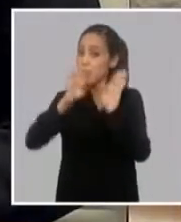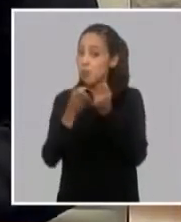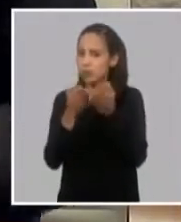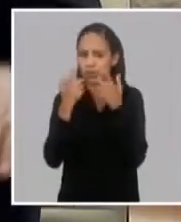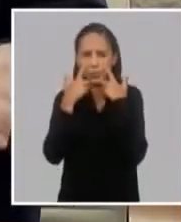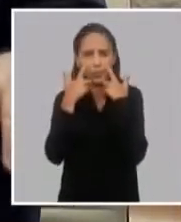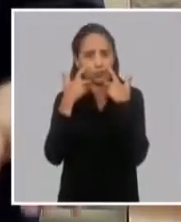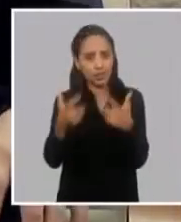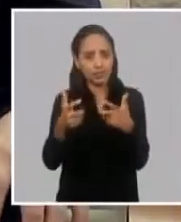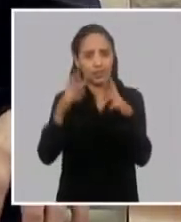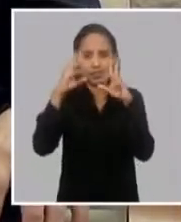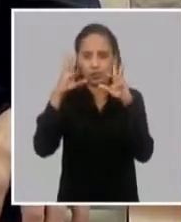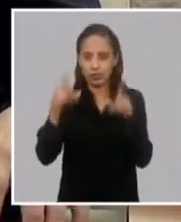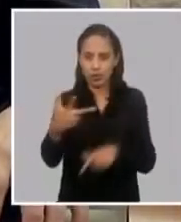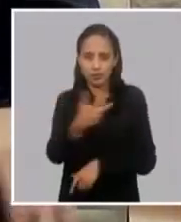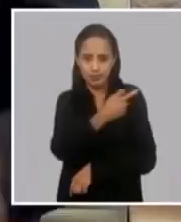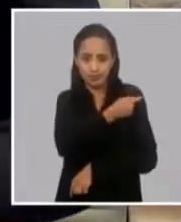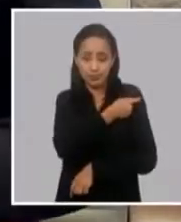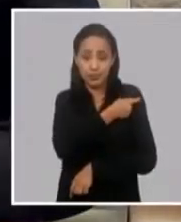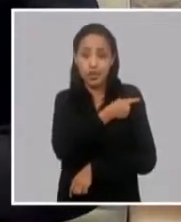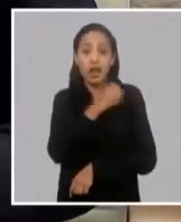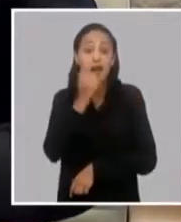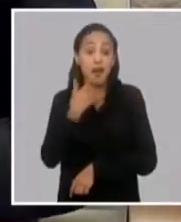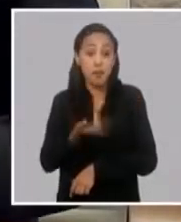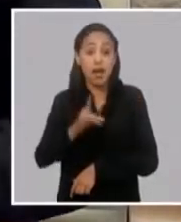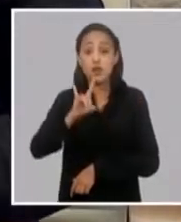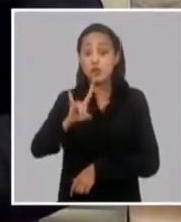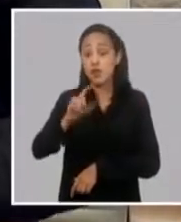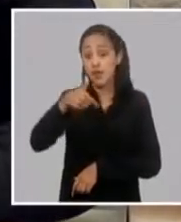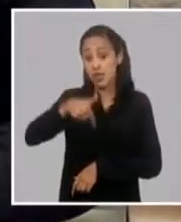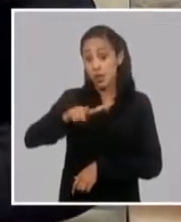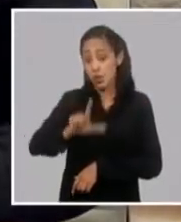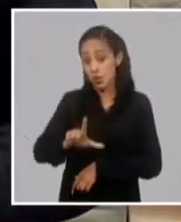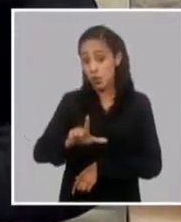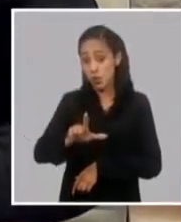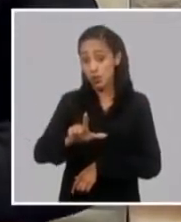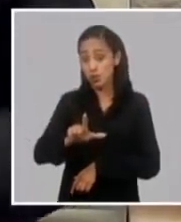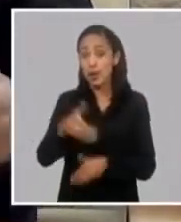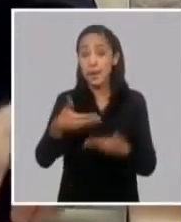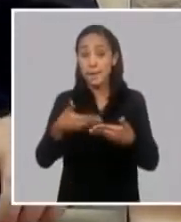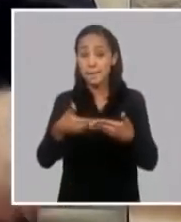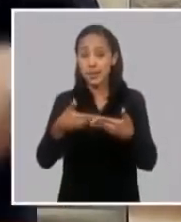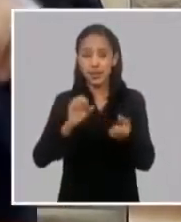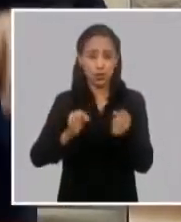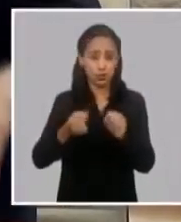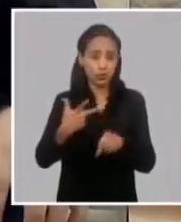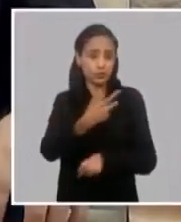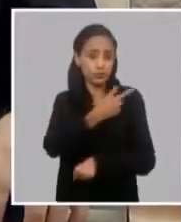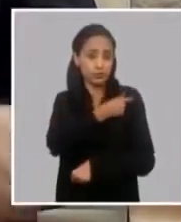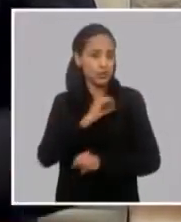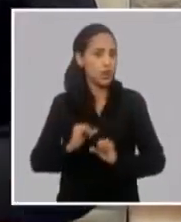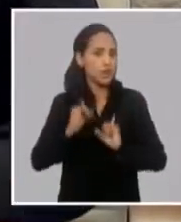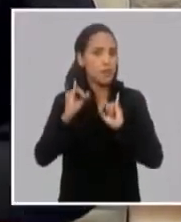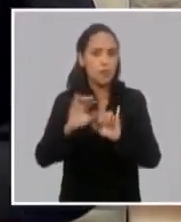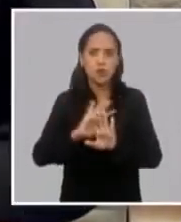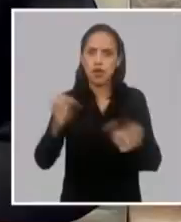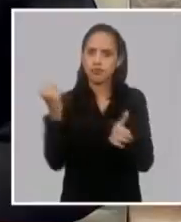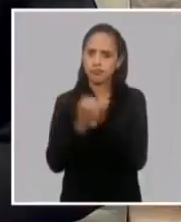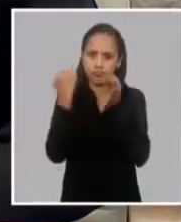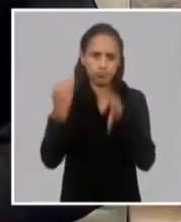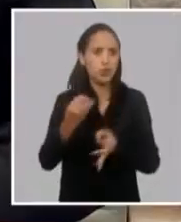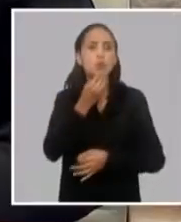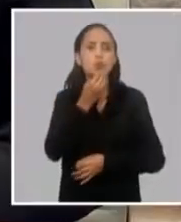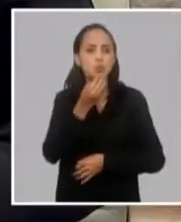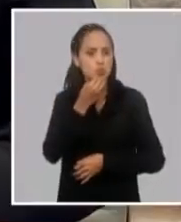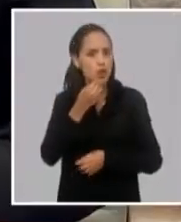Y el 9 de julio, la agencia reguladora, que es CEMEM, otorgó la autorización ya de